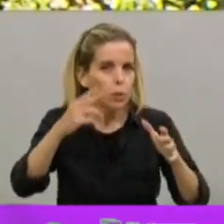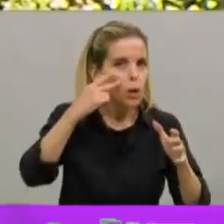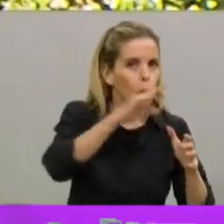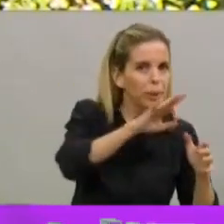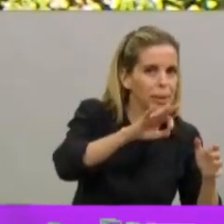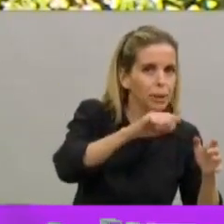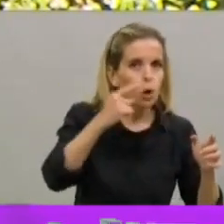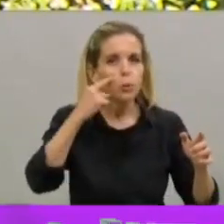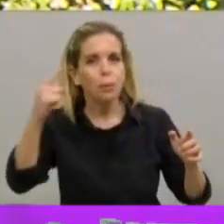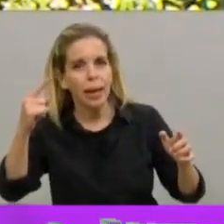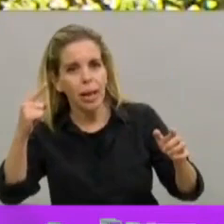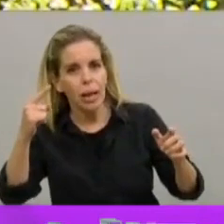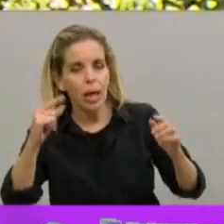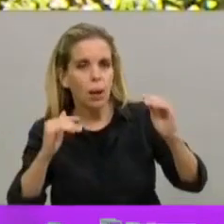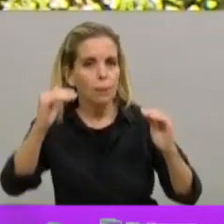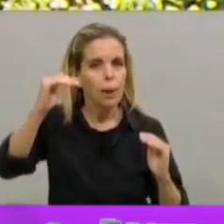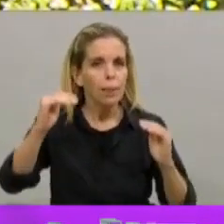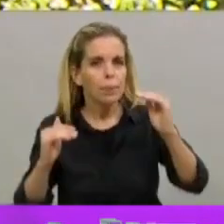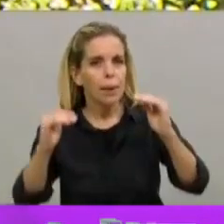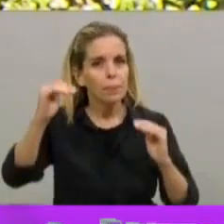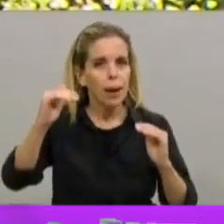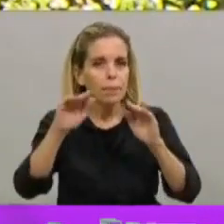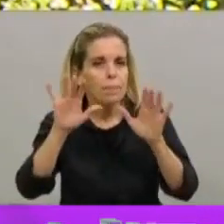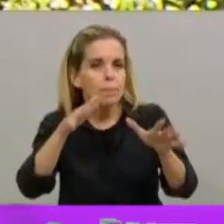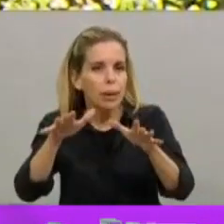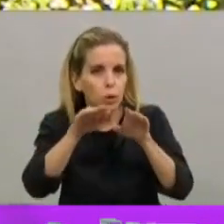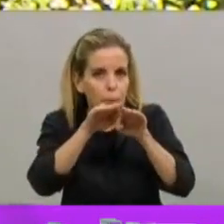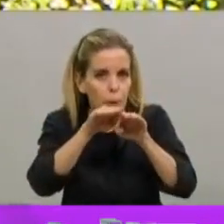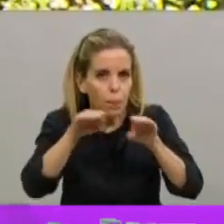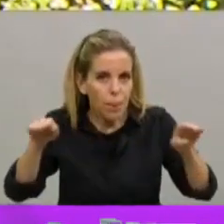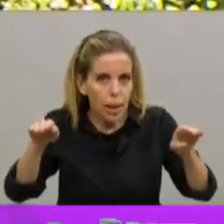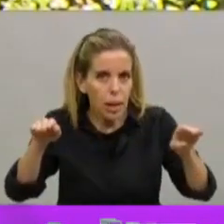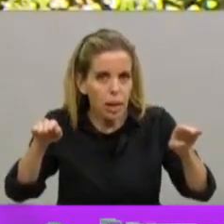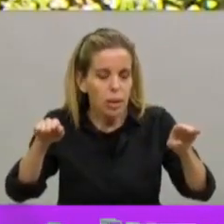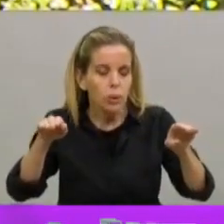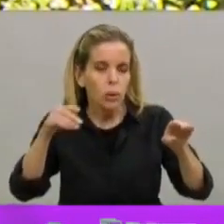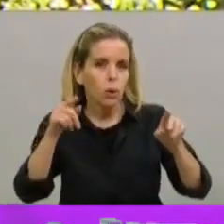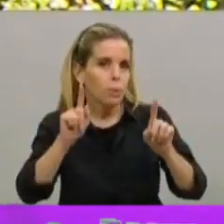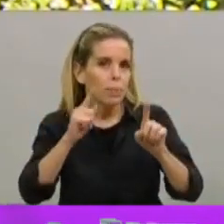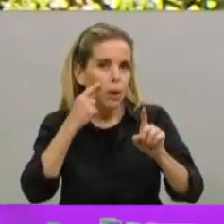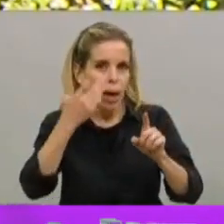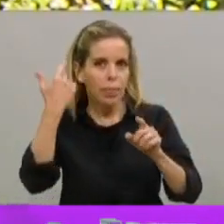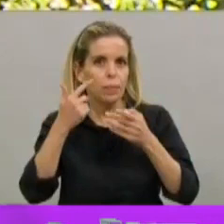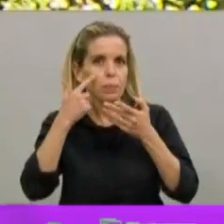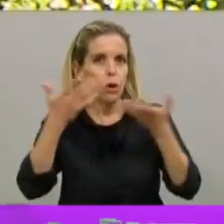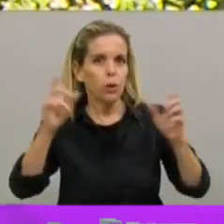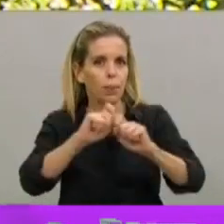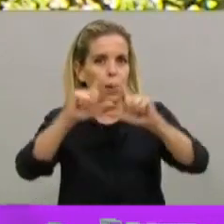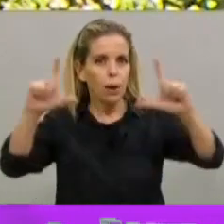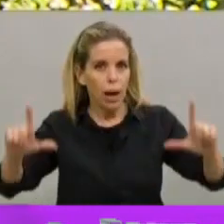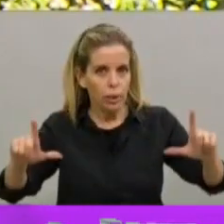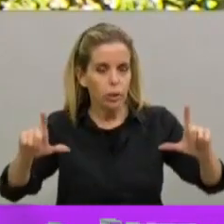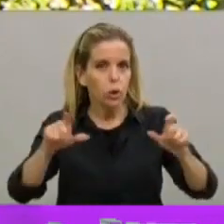Ayer un poquito más bajo, anteayer un poquito más alto. Eso nos da, como se mostraba recién en los cuadros, una tasa de